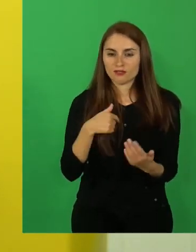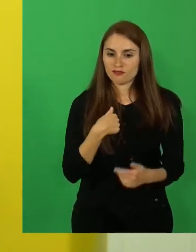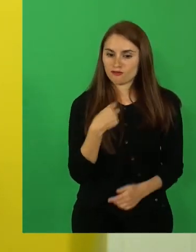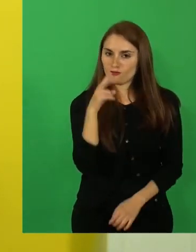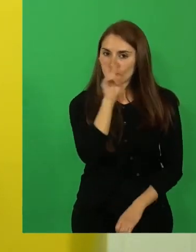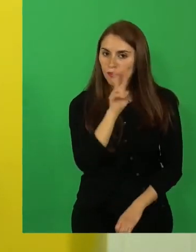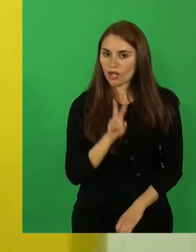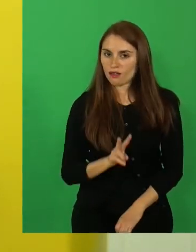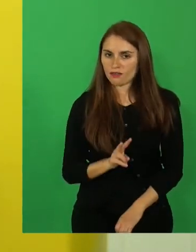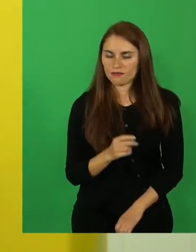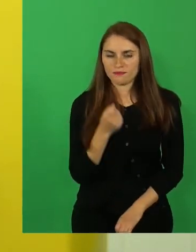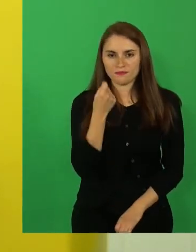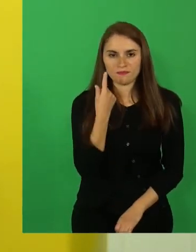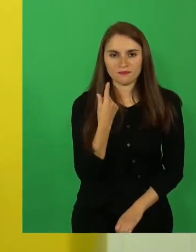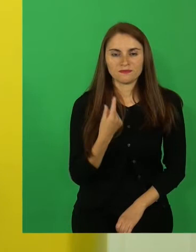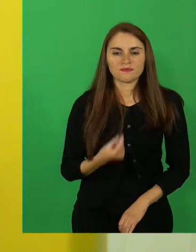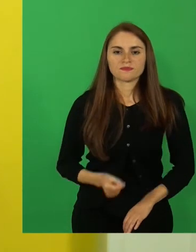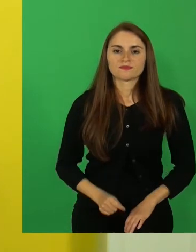hacer yo.